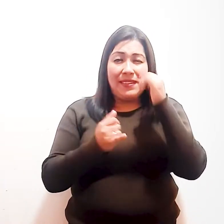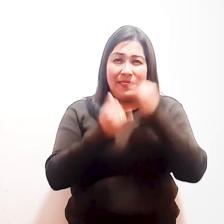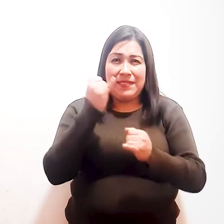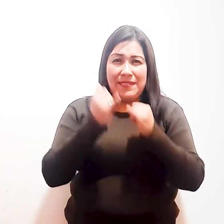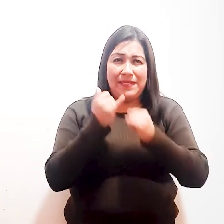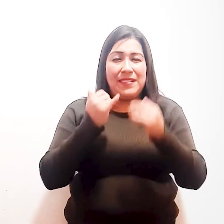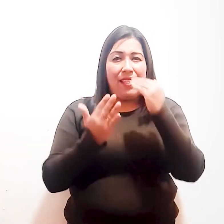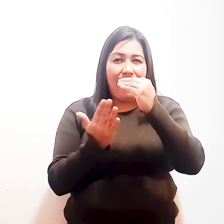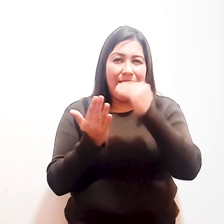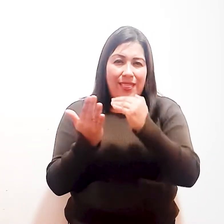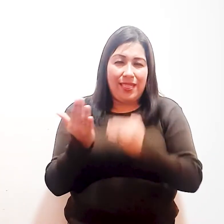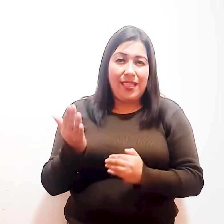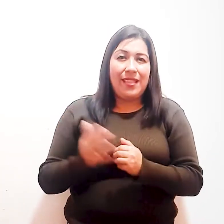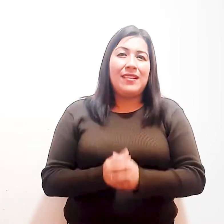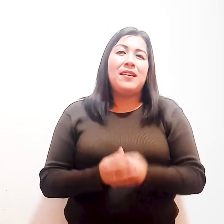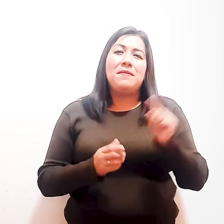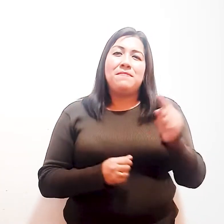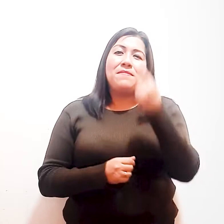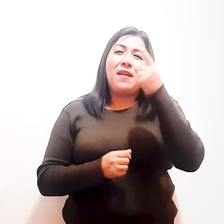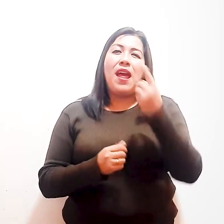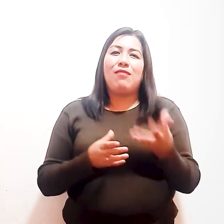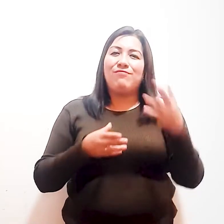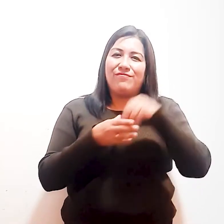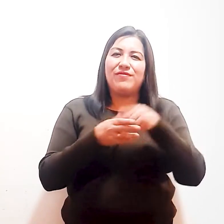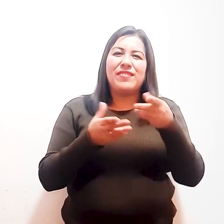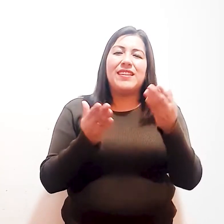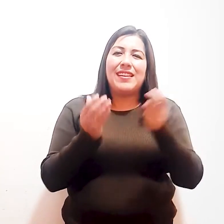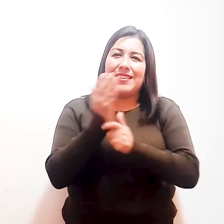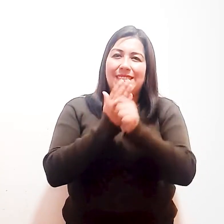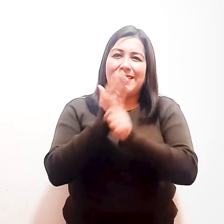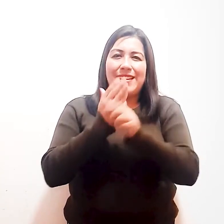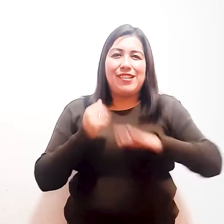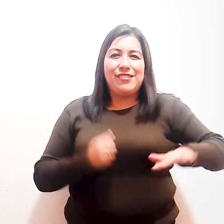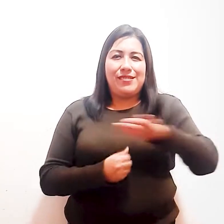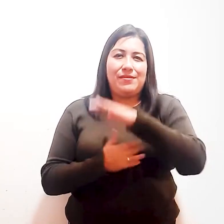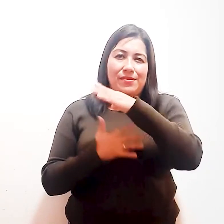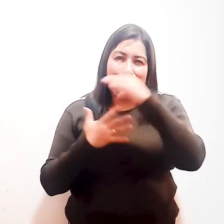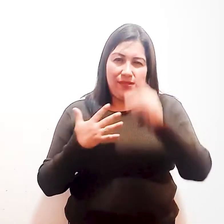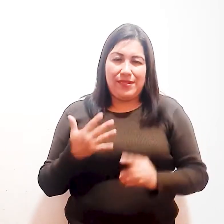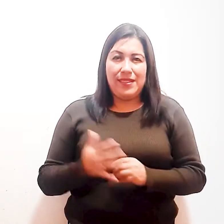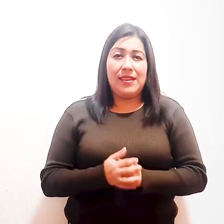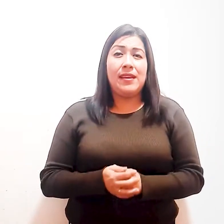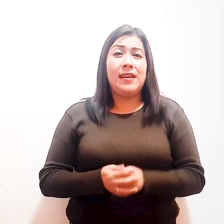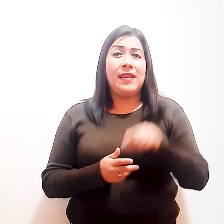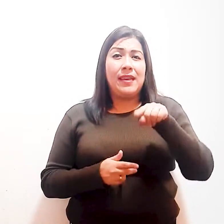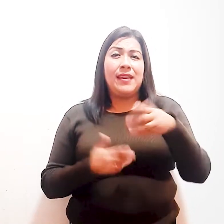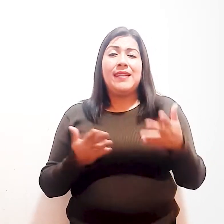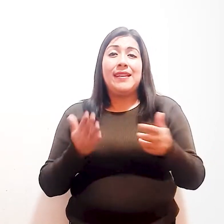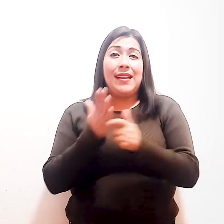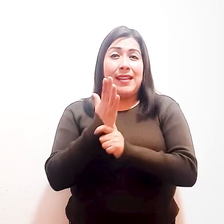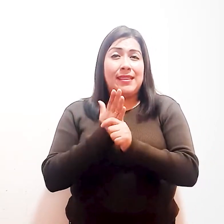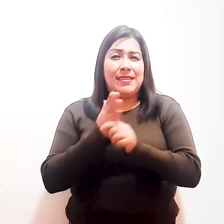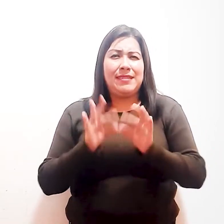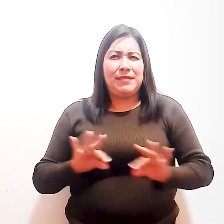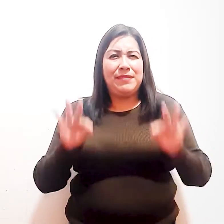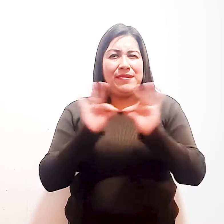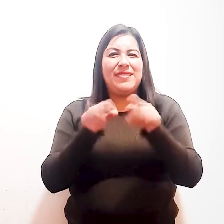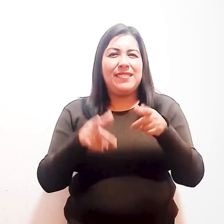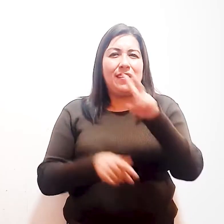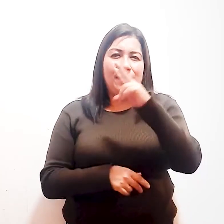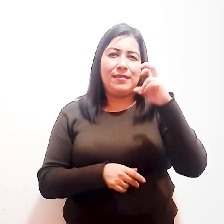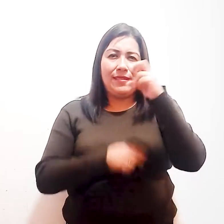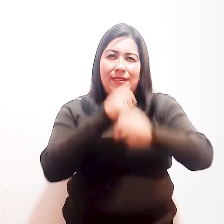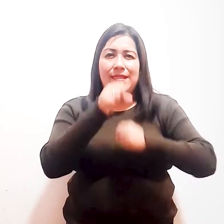en audiodescripción del primer suplemento de la revista institucional Somos Conadis en esta edición especial por el